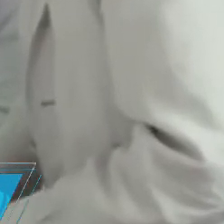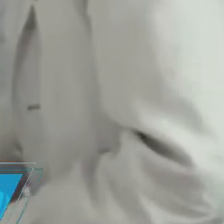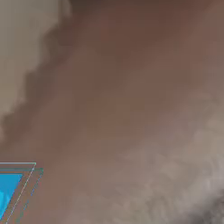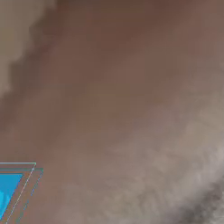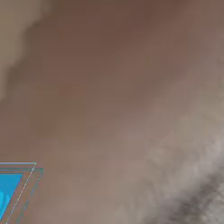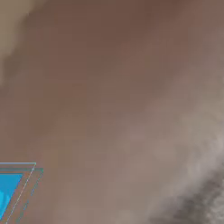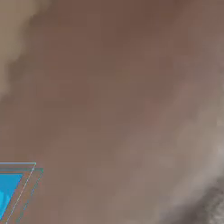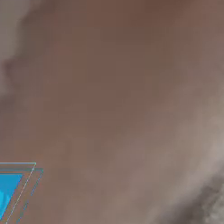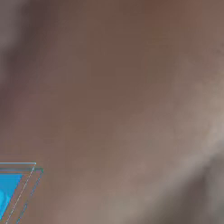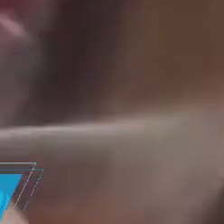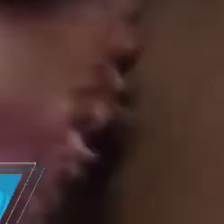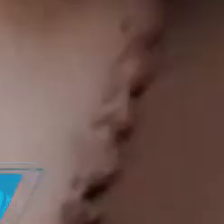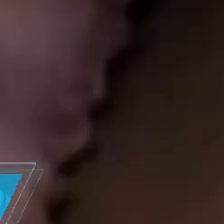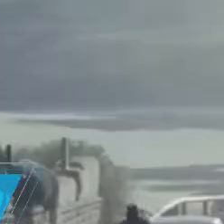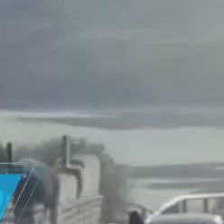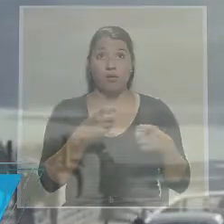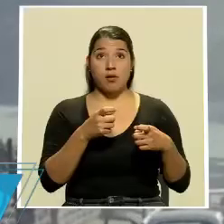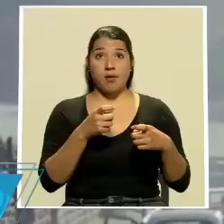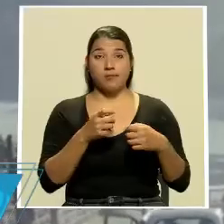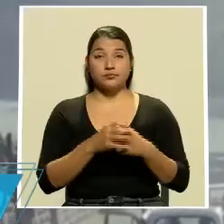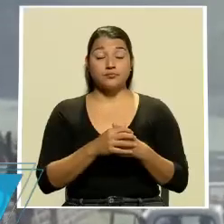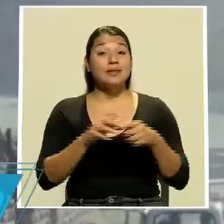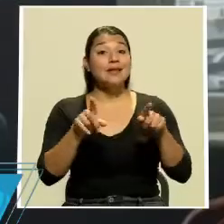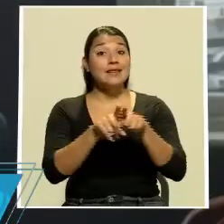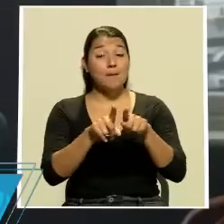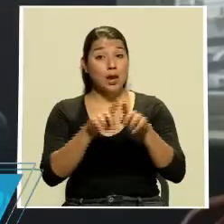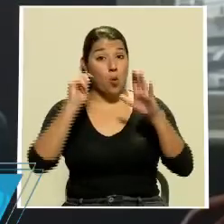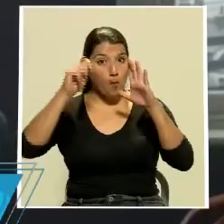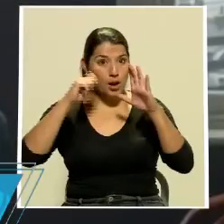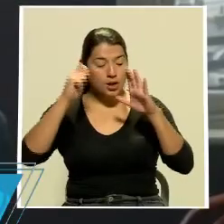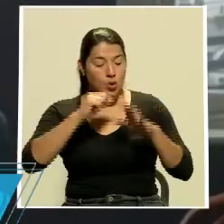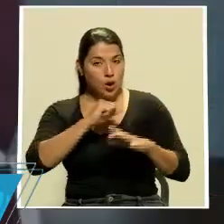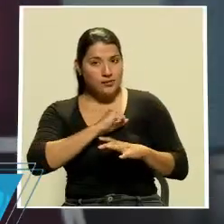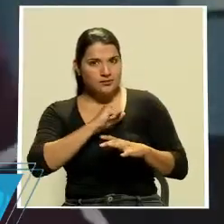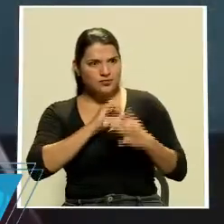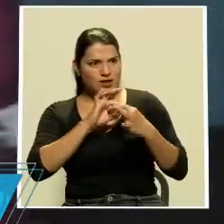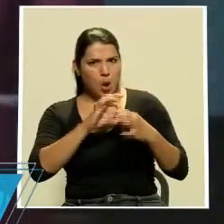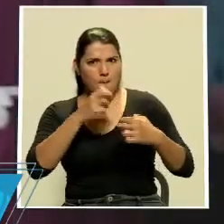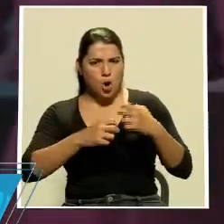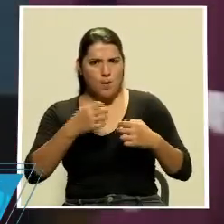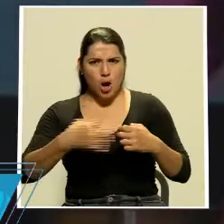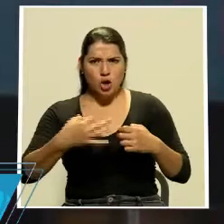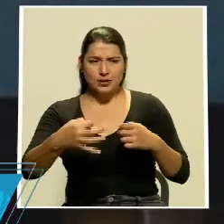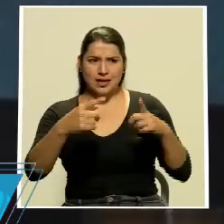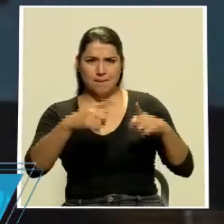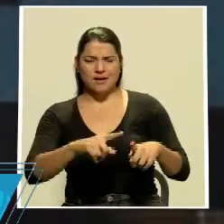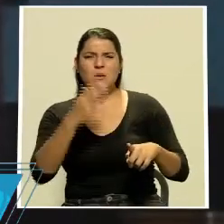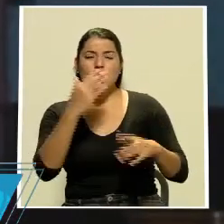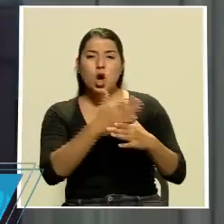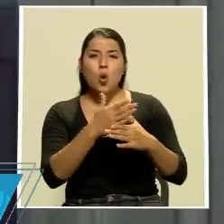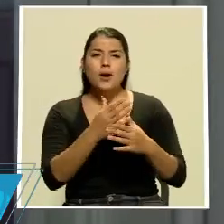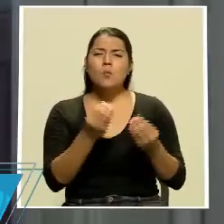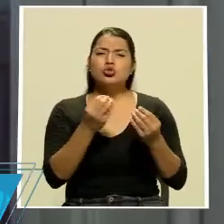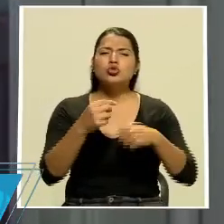controlador y talentoso la típica figura del genio insufrible también como una película de suspenso sobre los conflictos cotidianos que surgen al compartir mucho tiempo